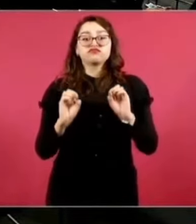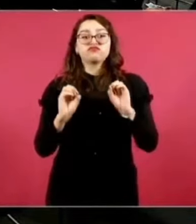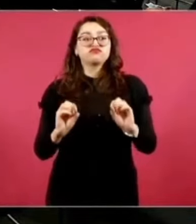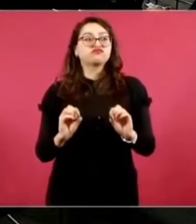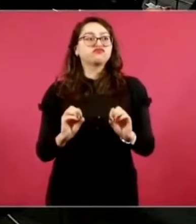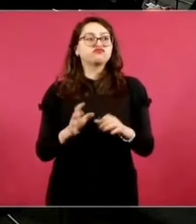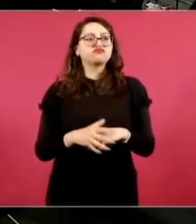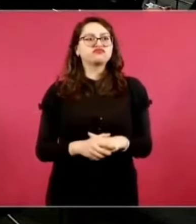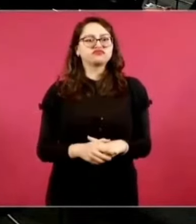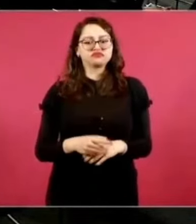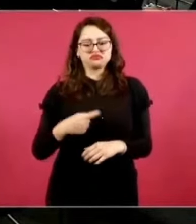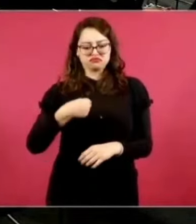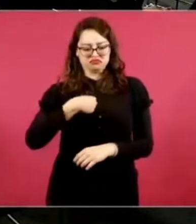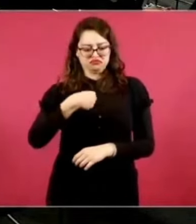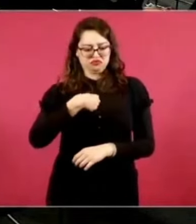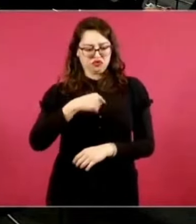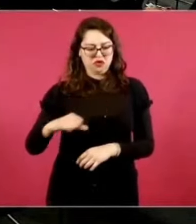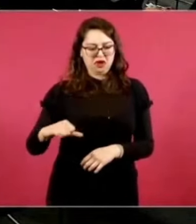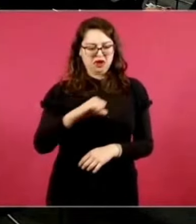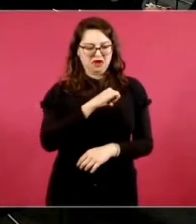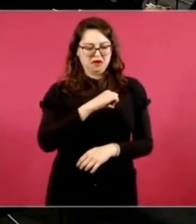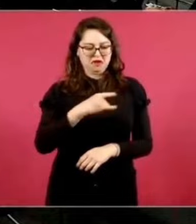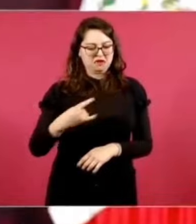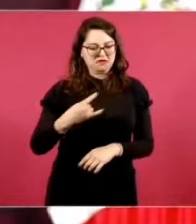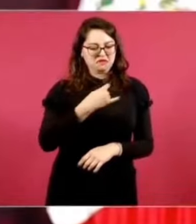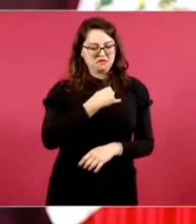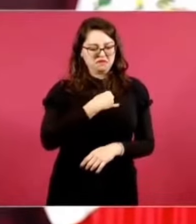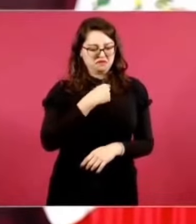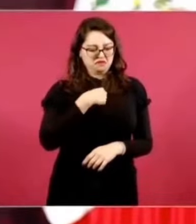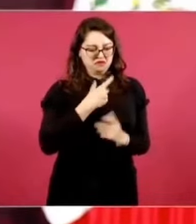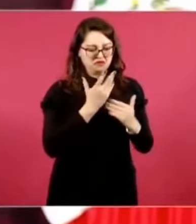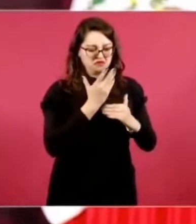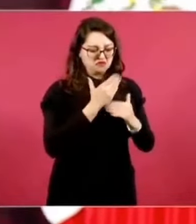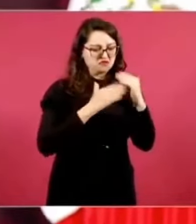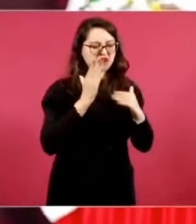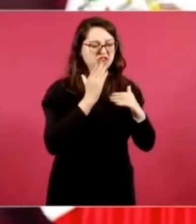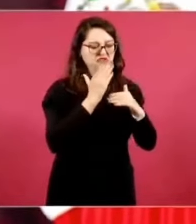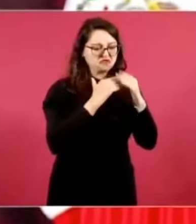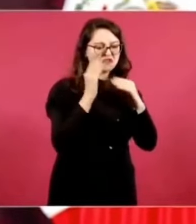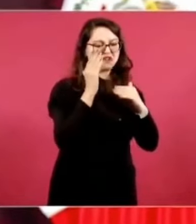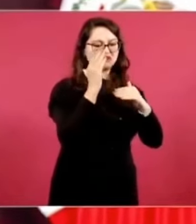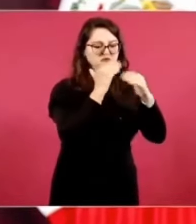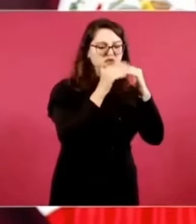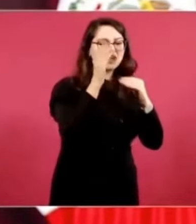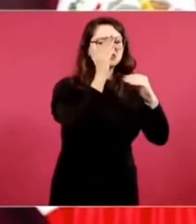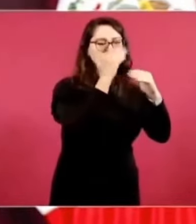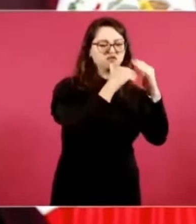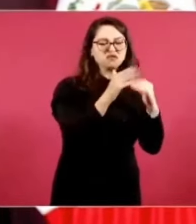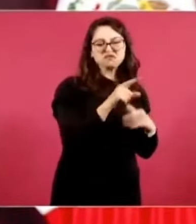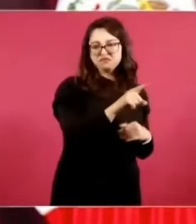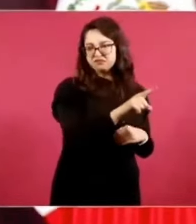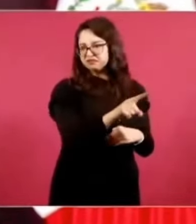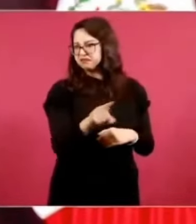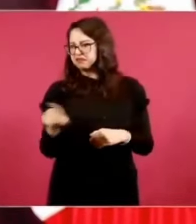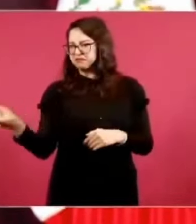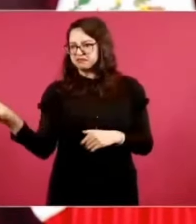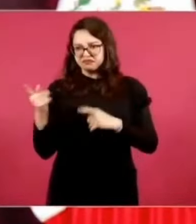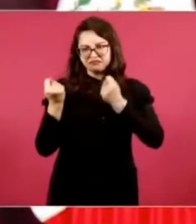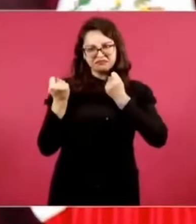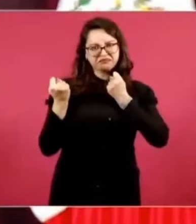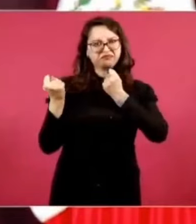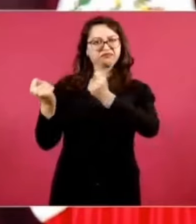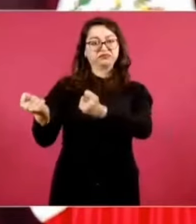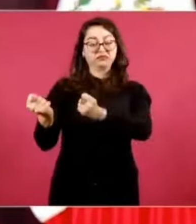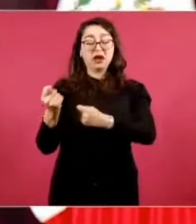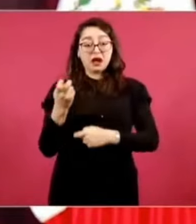a toda costa sin escrúpulos morales de ninguna índole. Nada, nada, ¿qué vamos a hacer